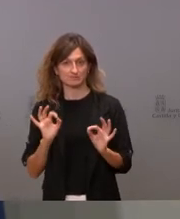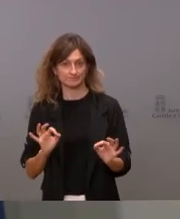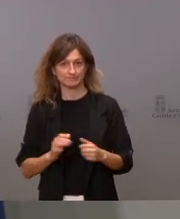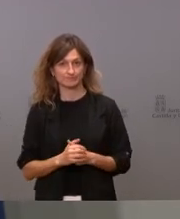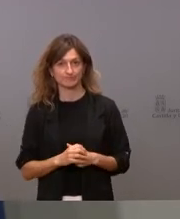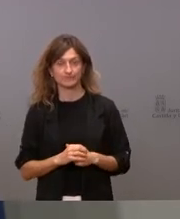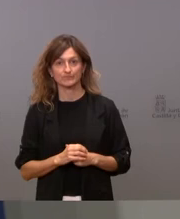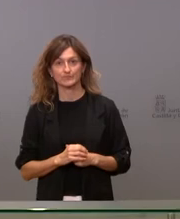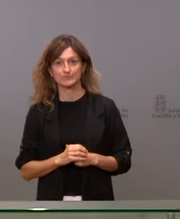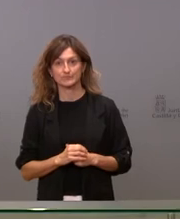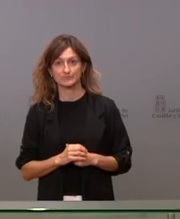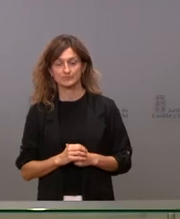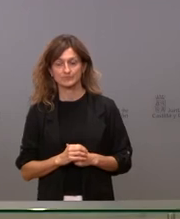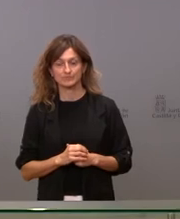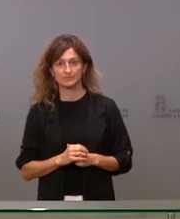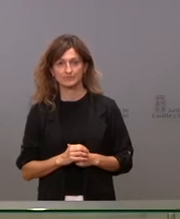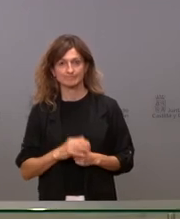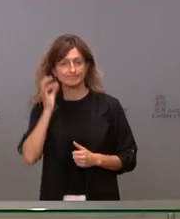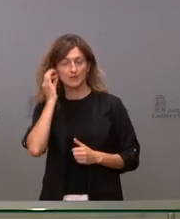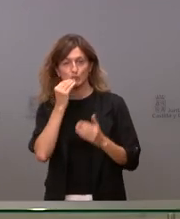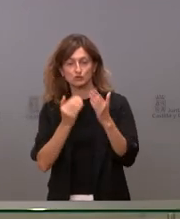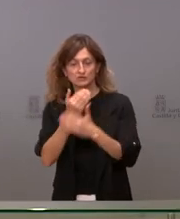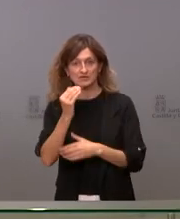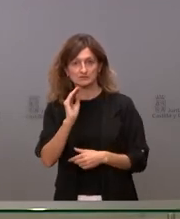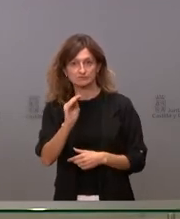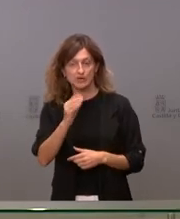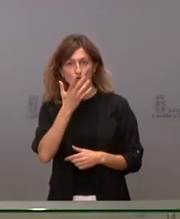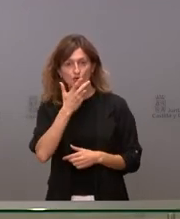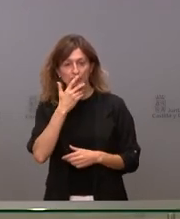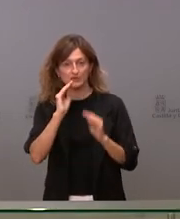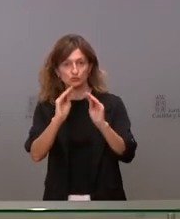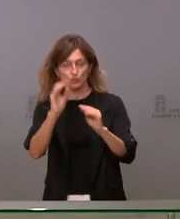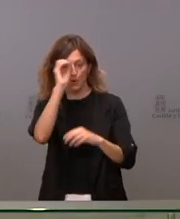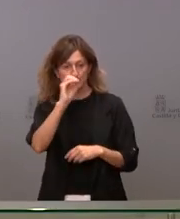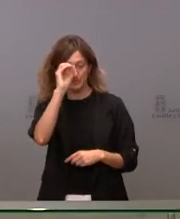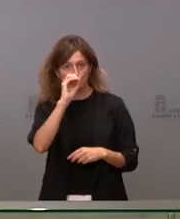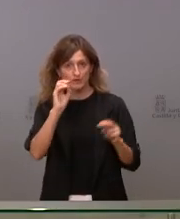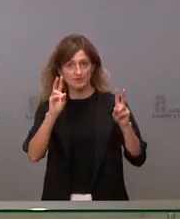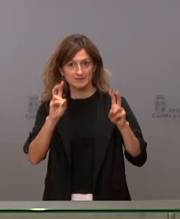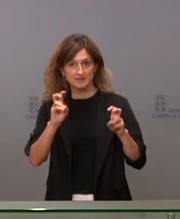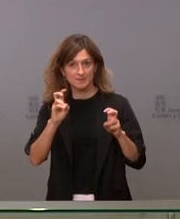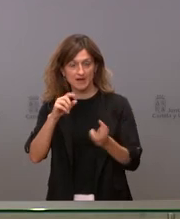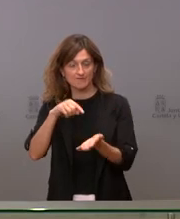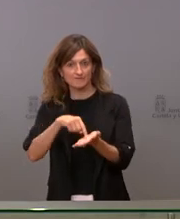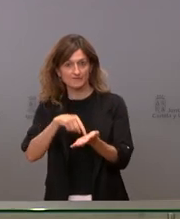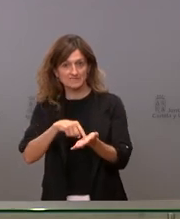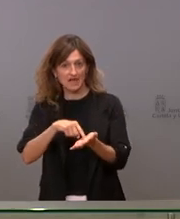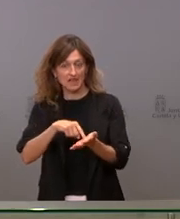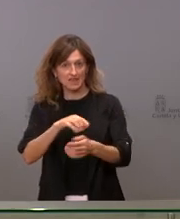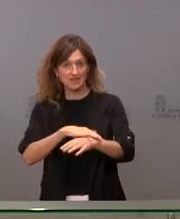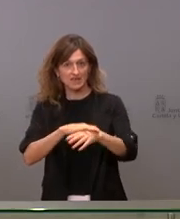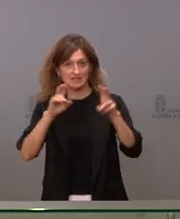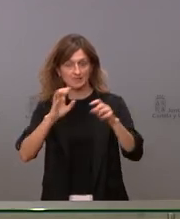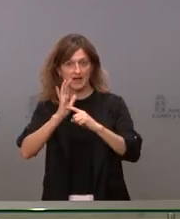legislatura sí buenos días me gustaría conocer su opinión sobre la petición de penas de la fiscalía por la trama eólica